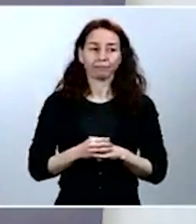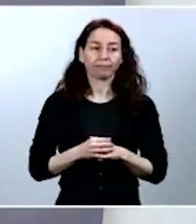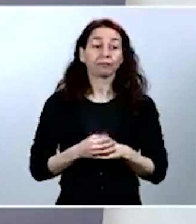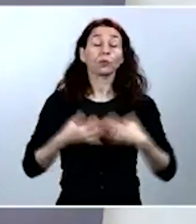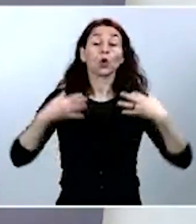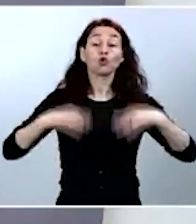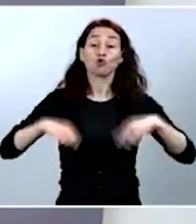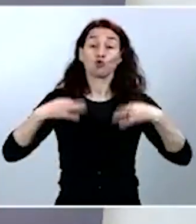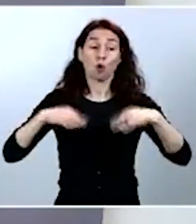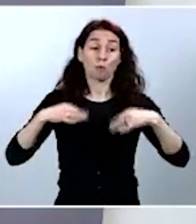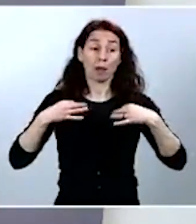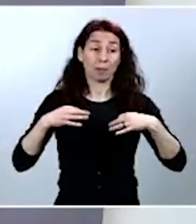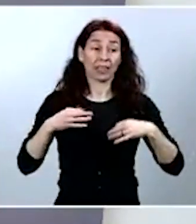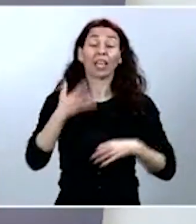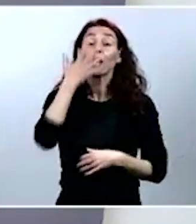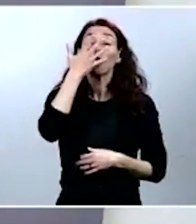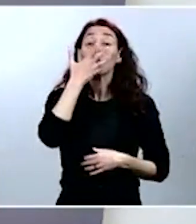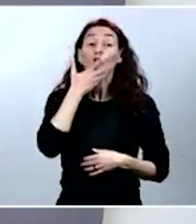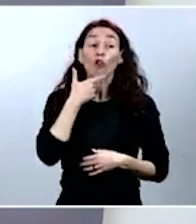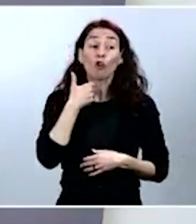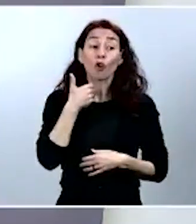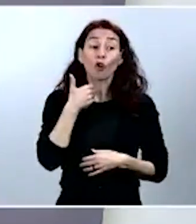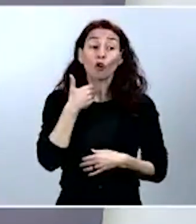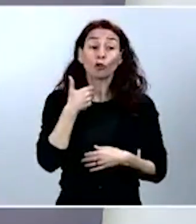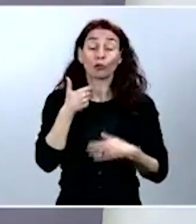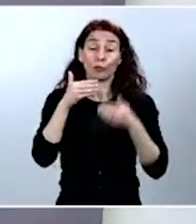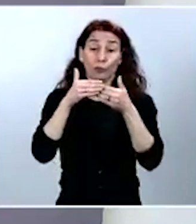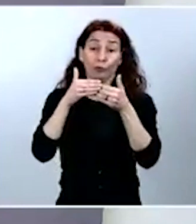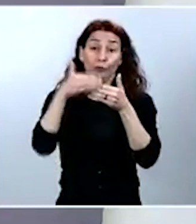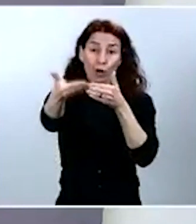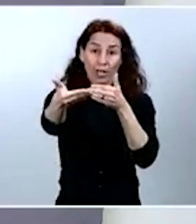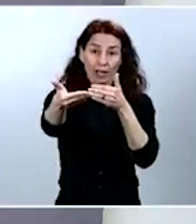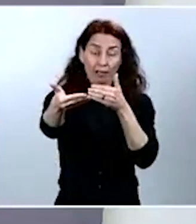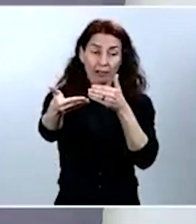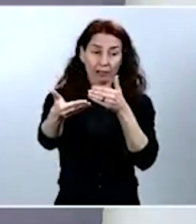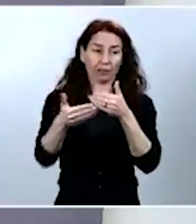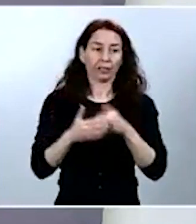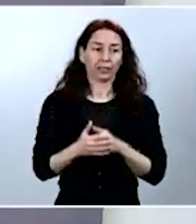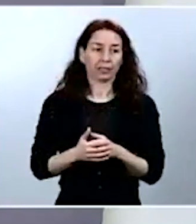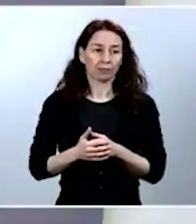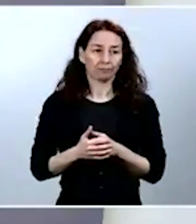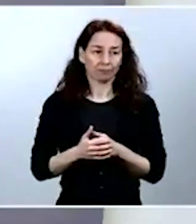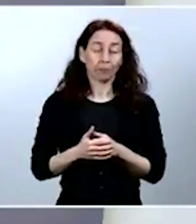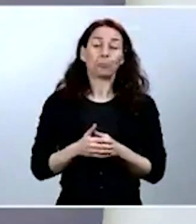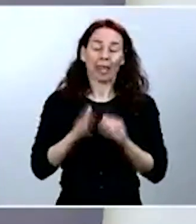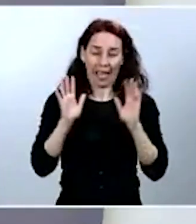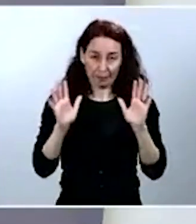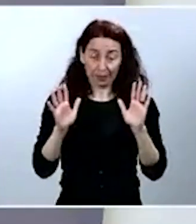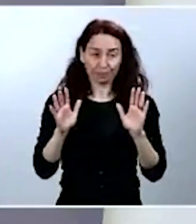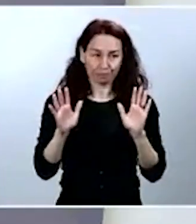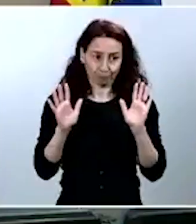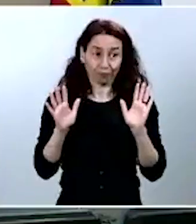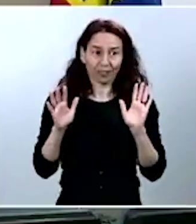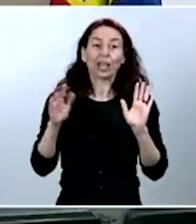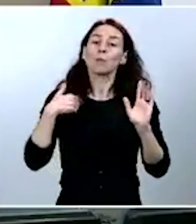está el color es el lado que va hacia afuera. Exacto. Esto está pensado... Voy a intentar